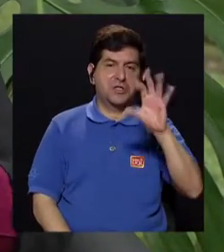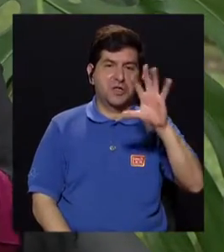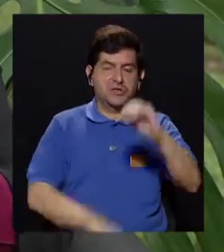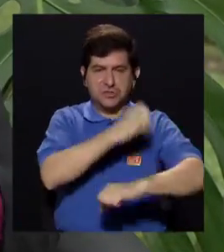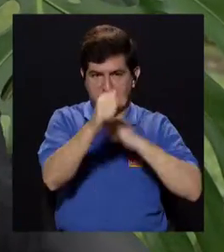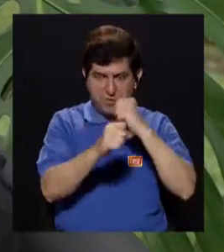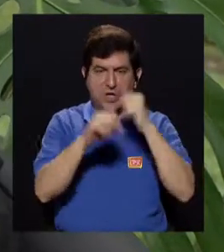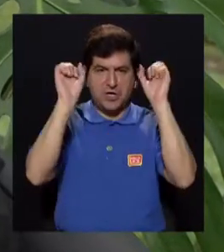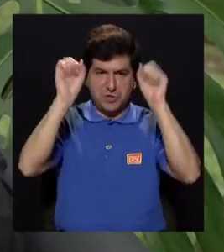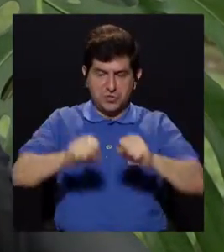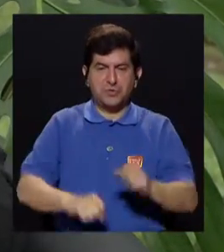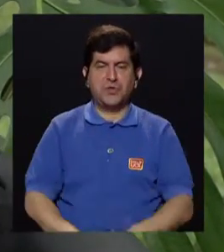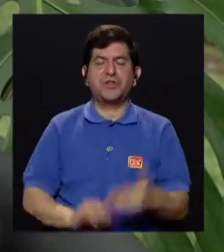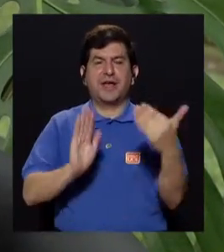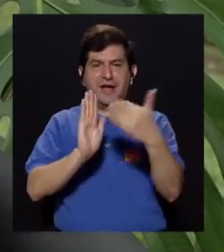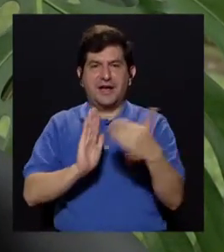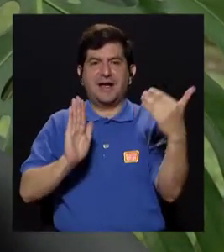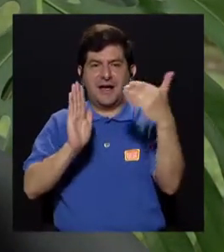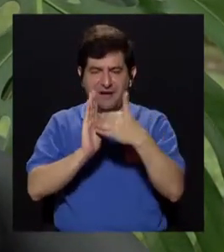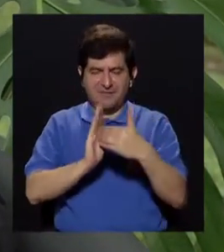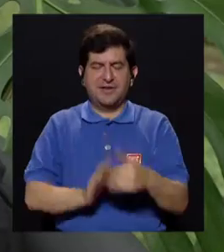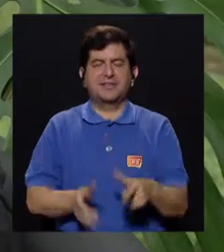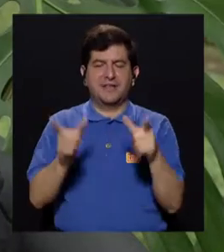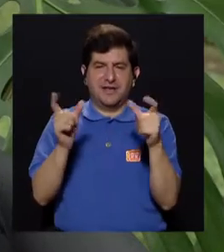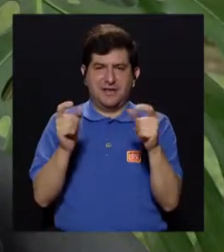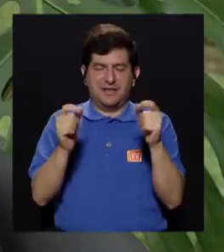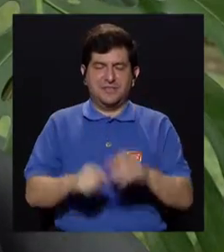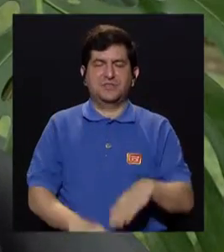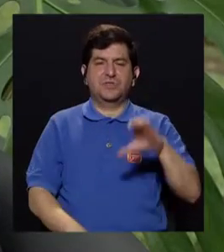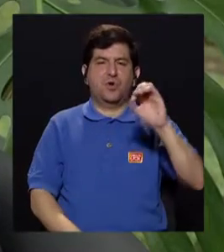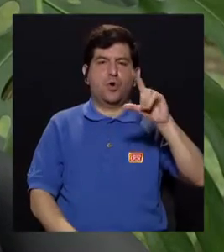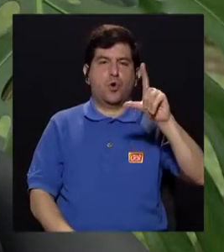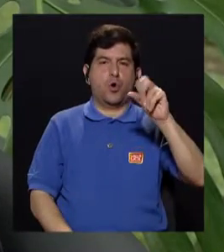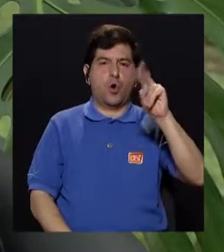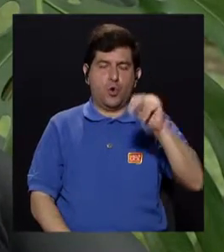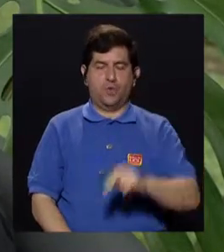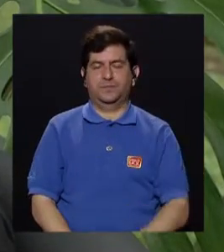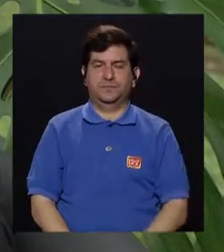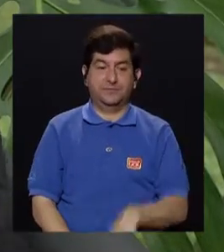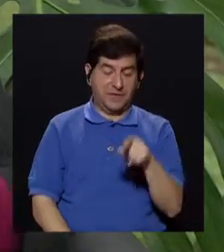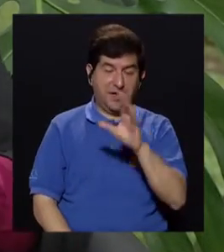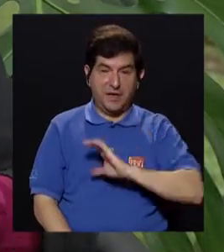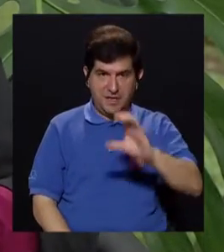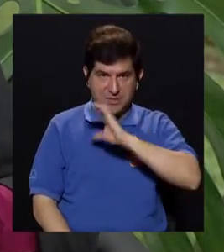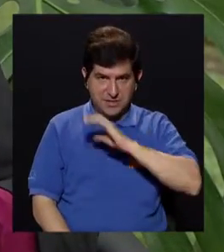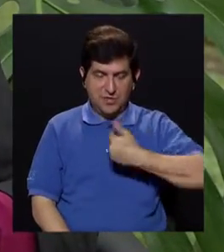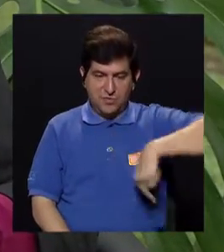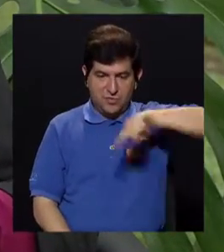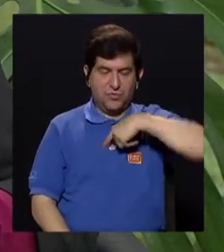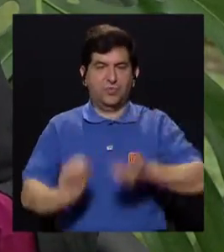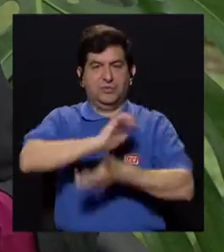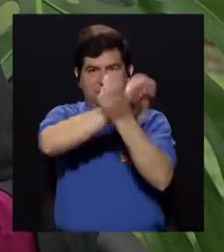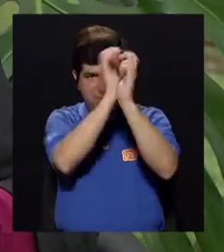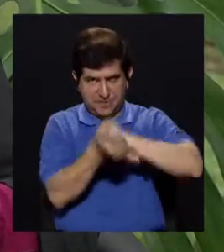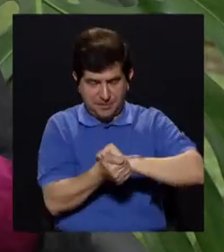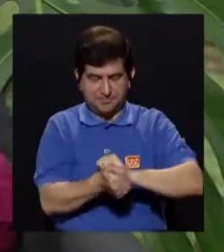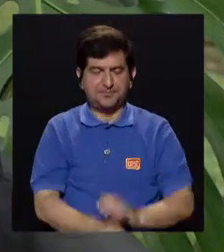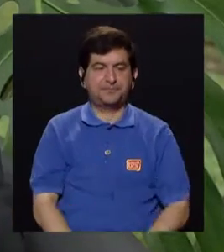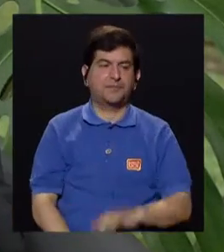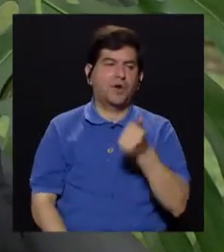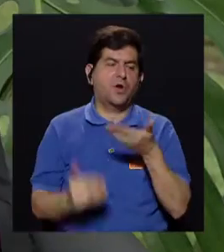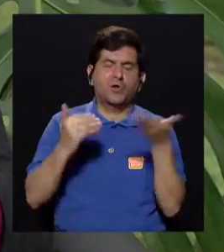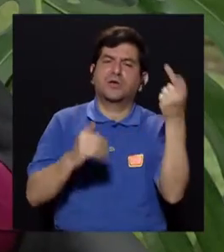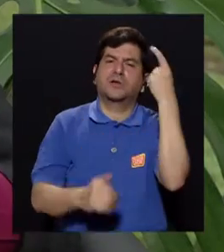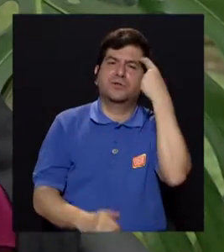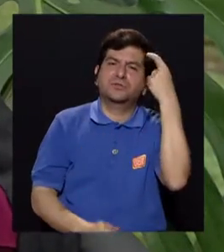años se podrían formar lesiones cancerígenas a nivel del colon. Entonces, esa es una conducta que tenemos que cambiar. Otra